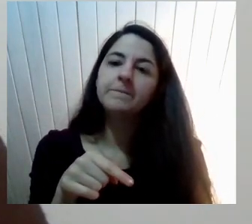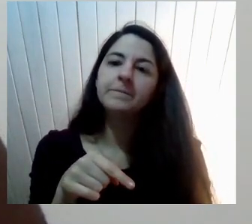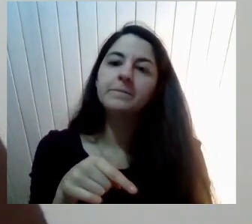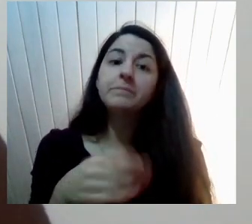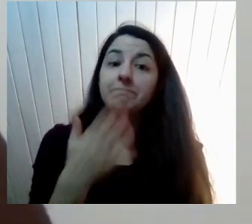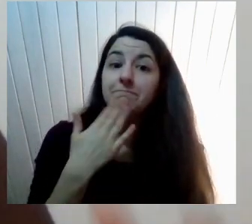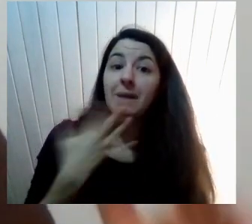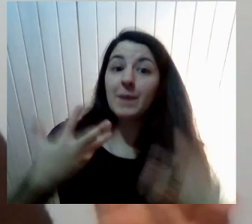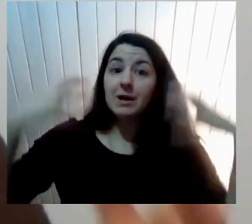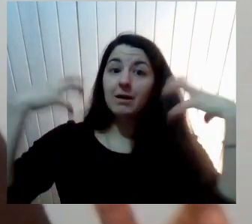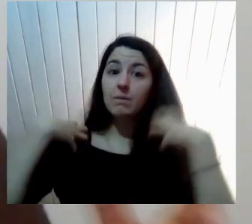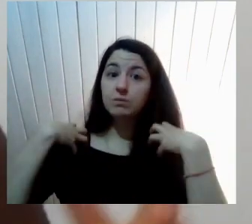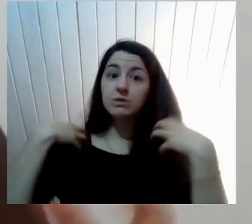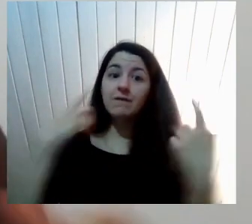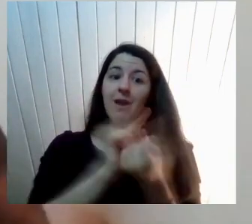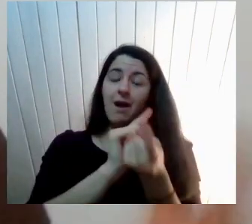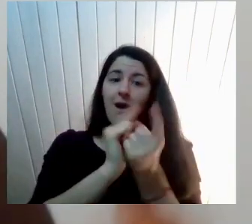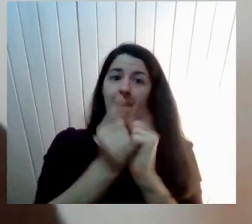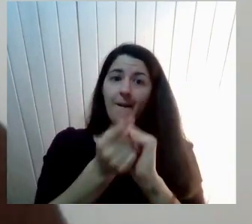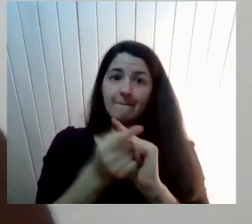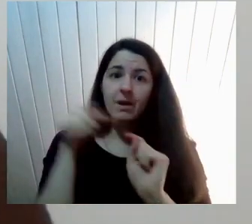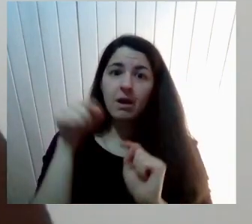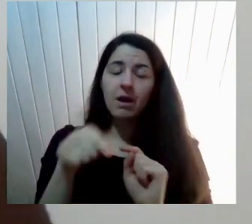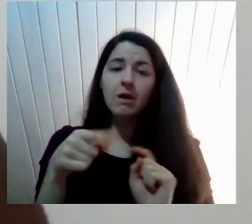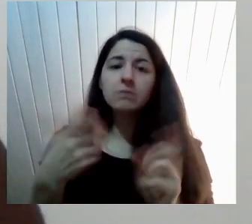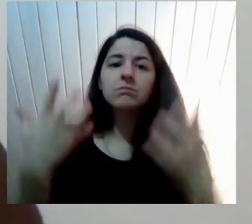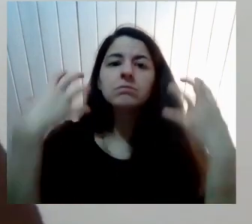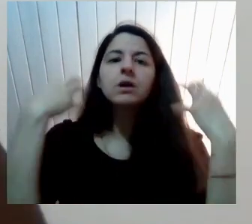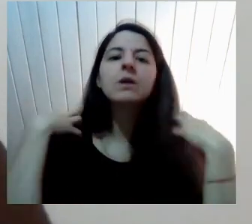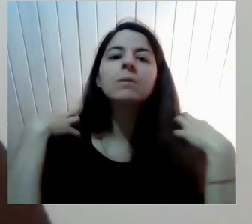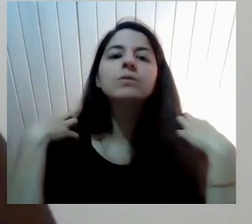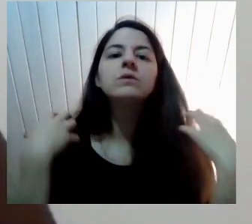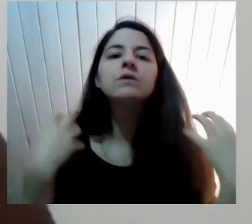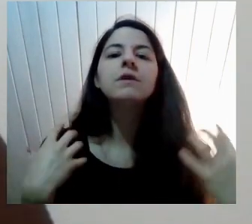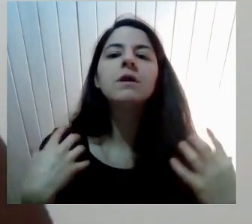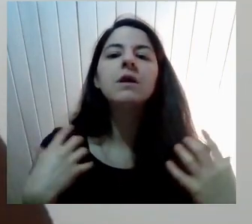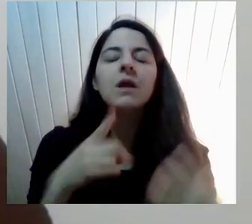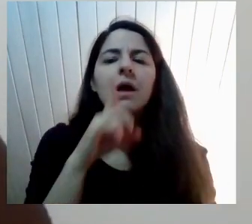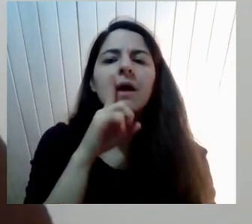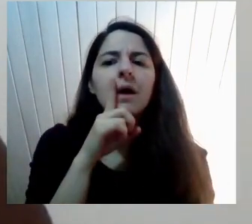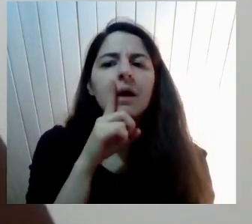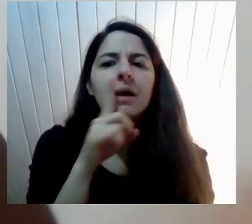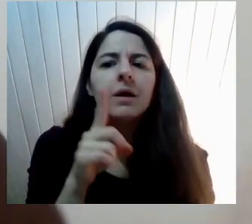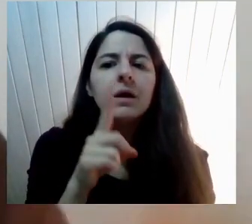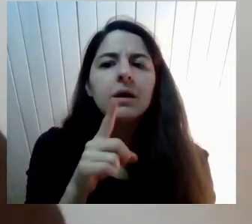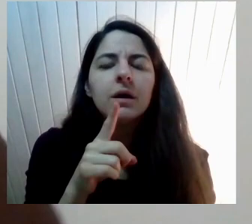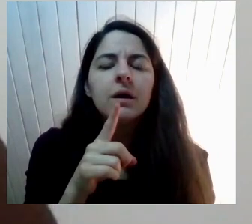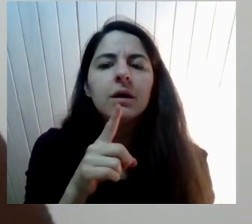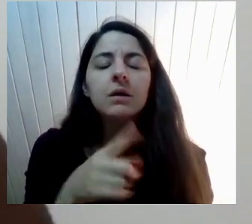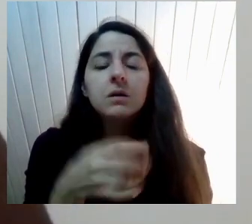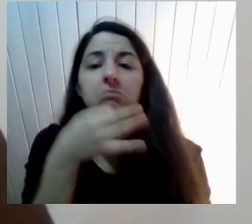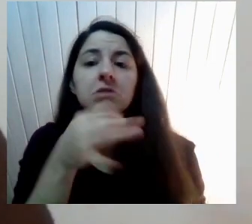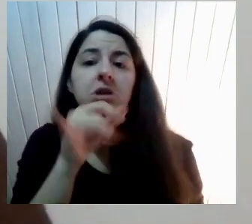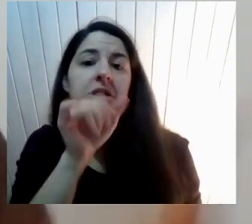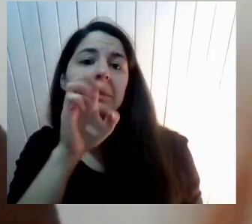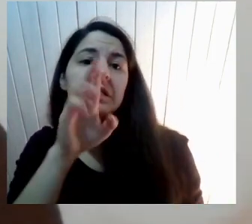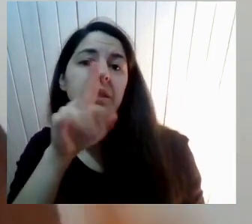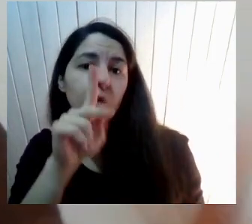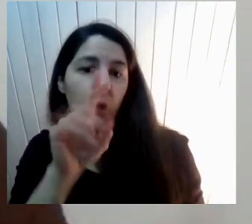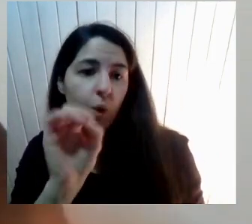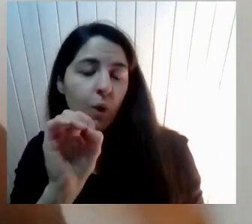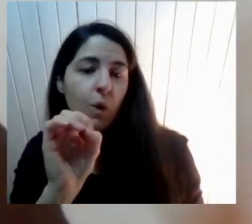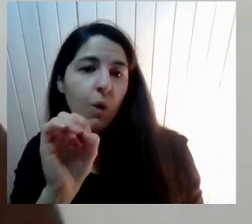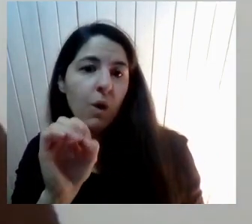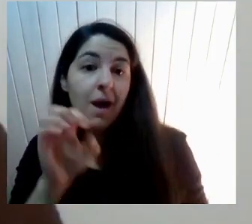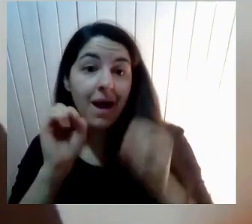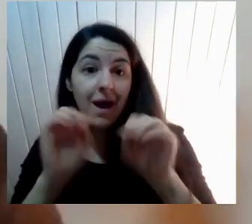pautas Por Además estoy de acuerdo Con lo que Mencionaba De un comentario Yerco Que efectivamente La educación Es un esfuerzo De